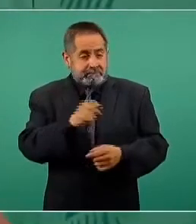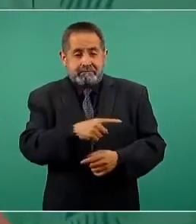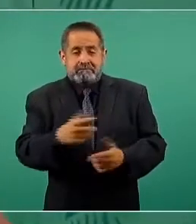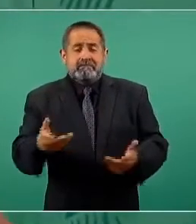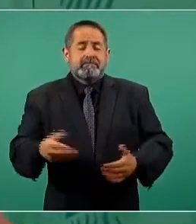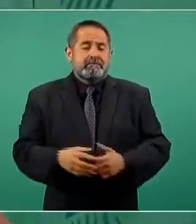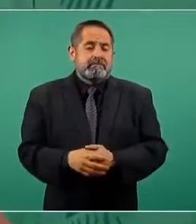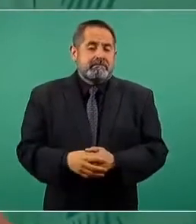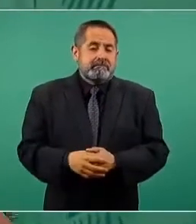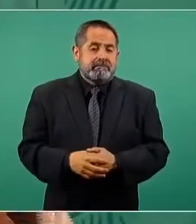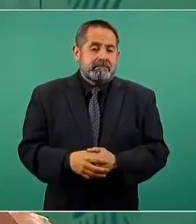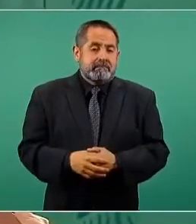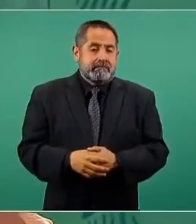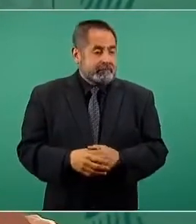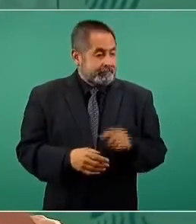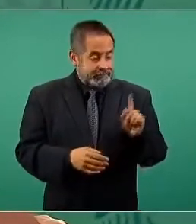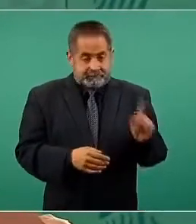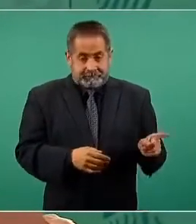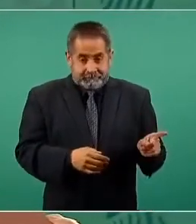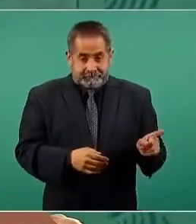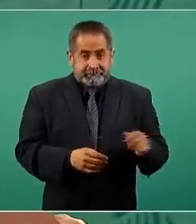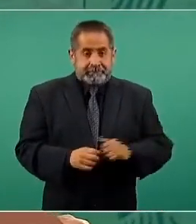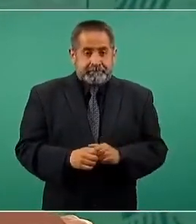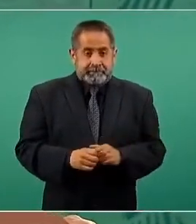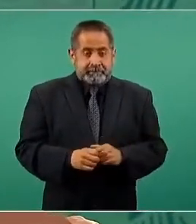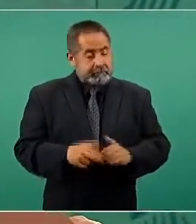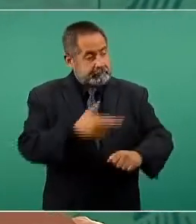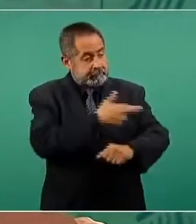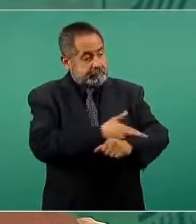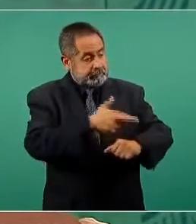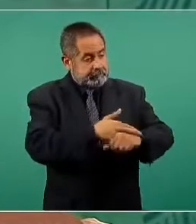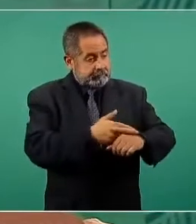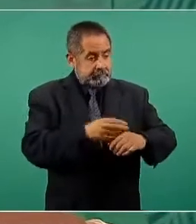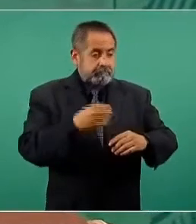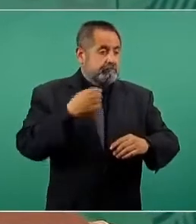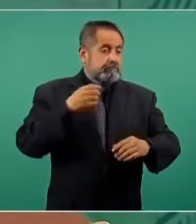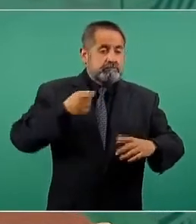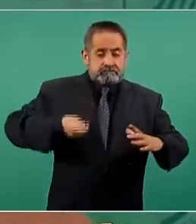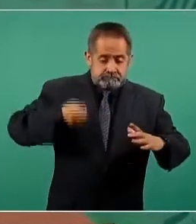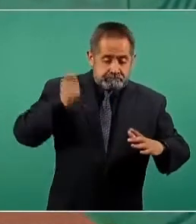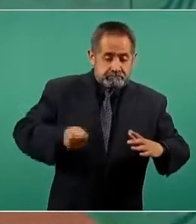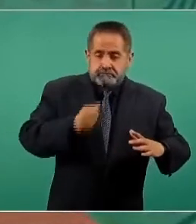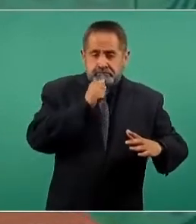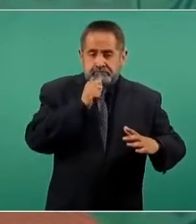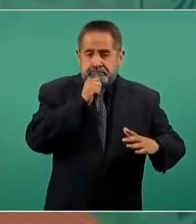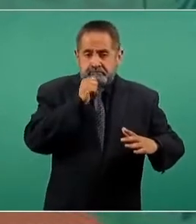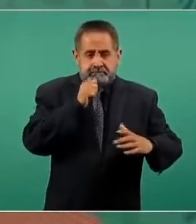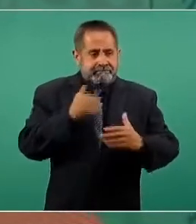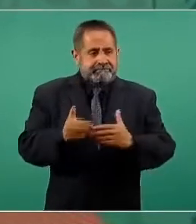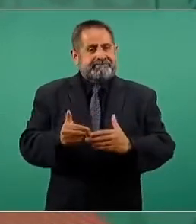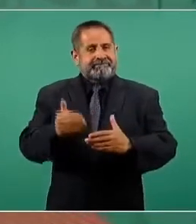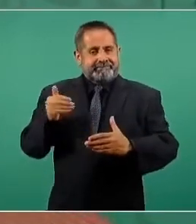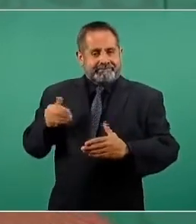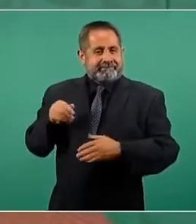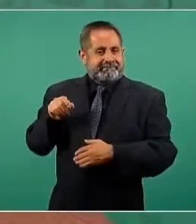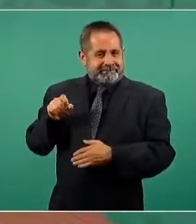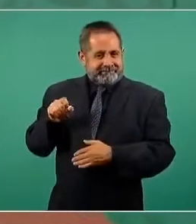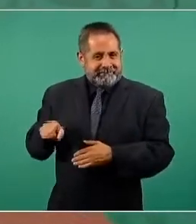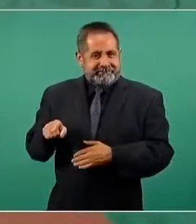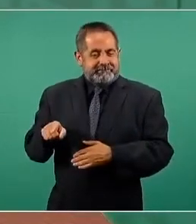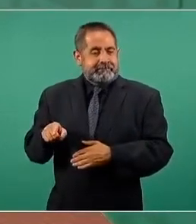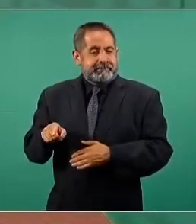Y sin terminar el proceso, en